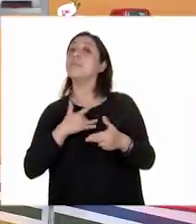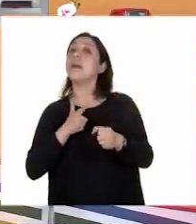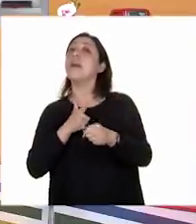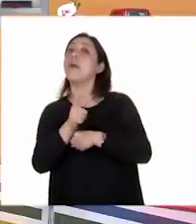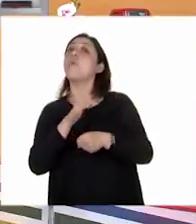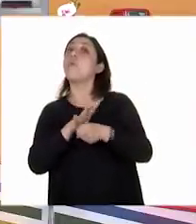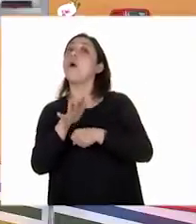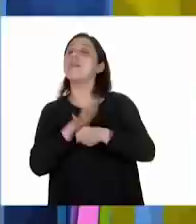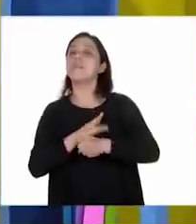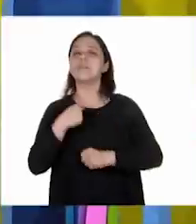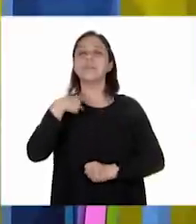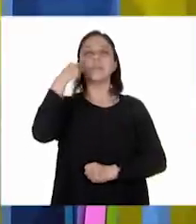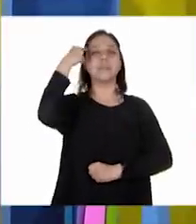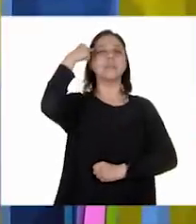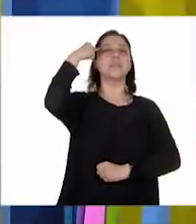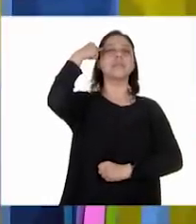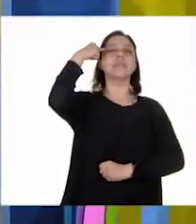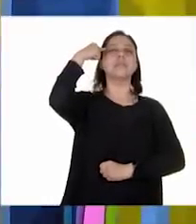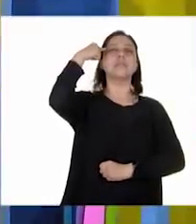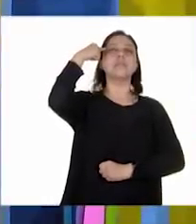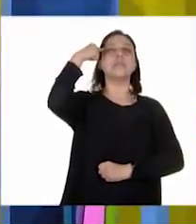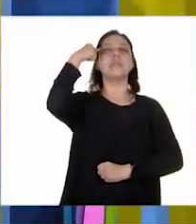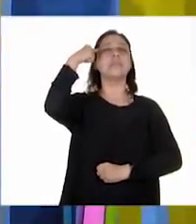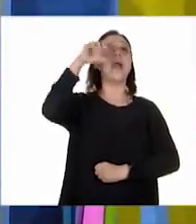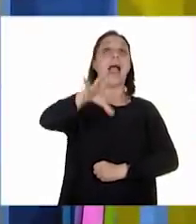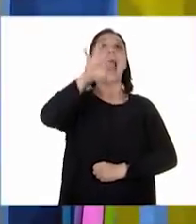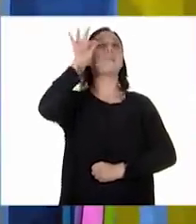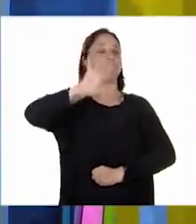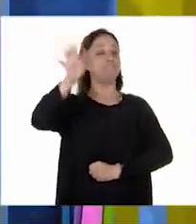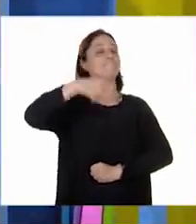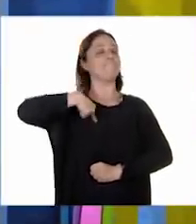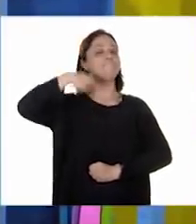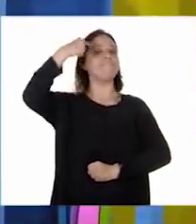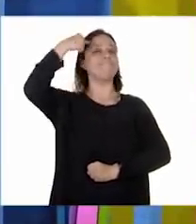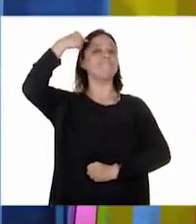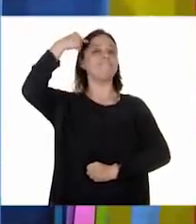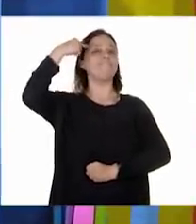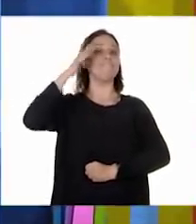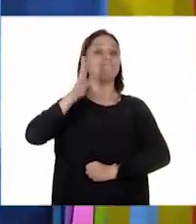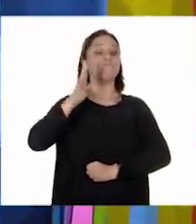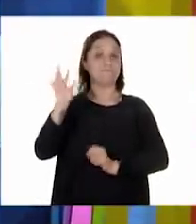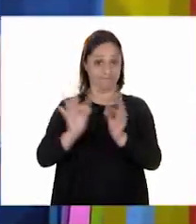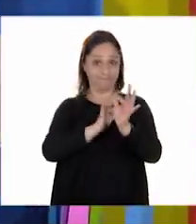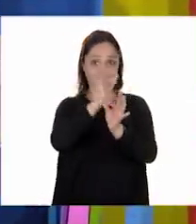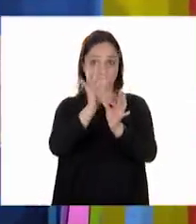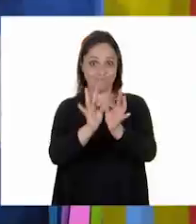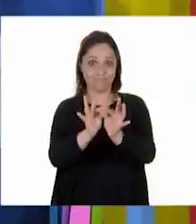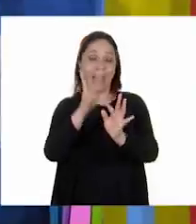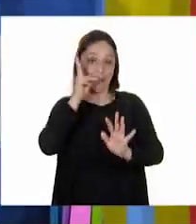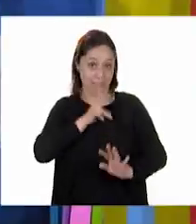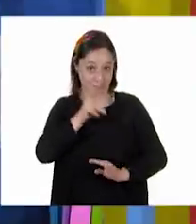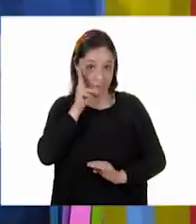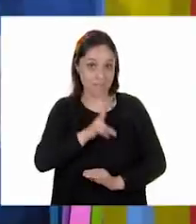Ya sé. Está seleccionado el platillo. ¿Listas y listos? Muy bien. A ver.